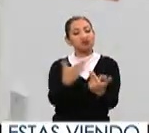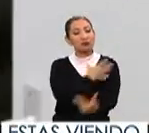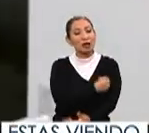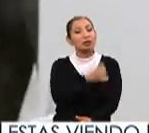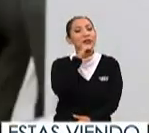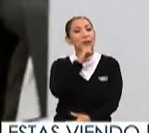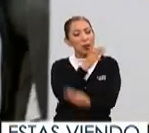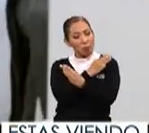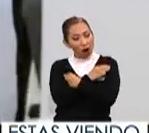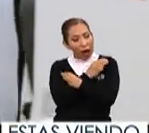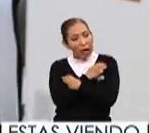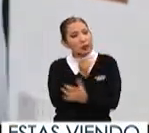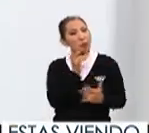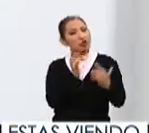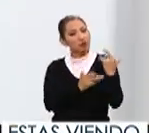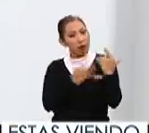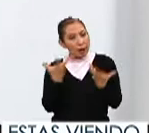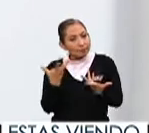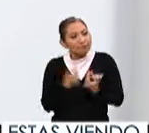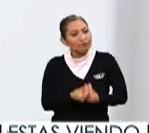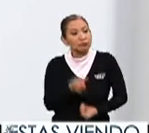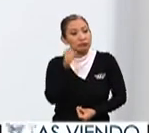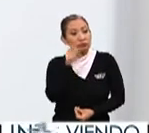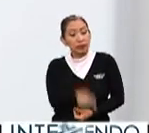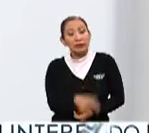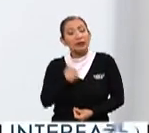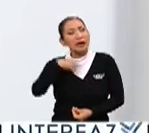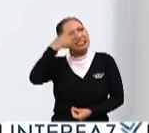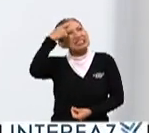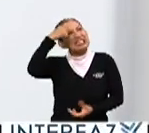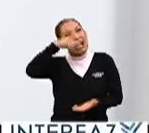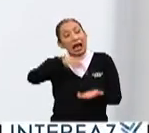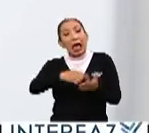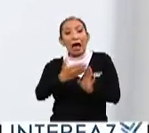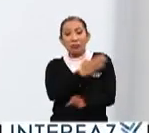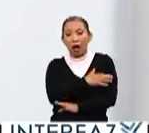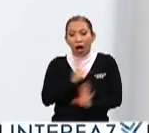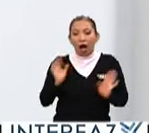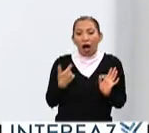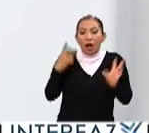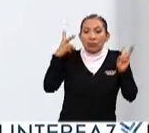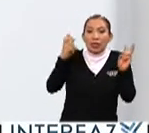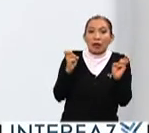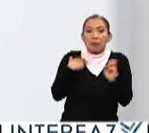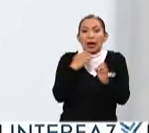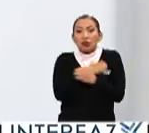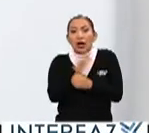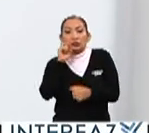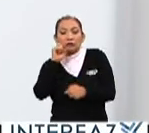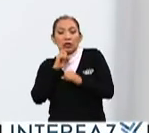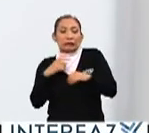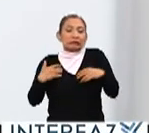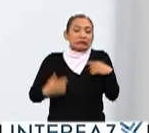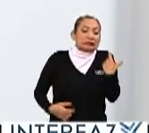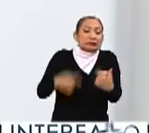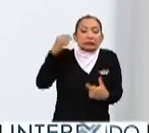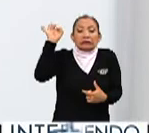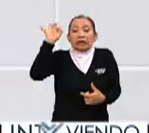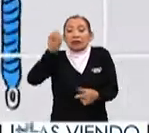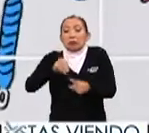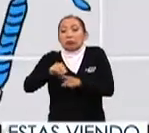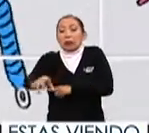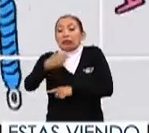también morales y emocionales. Se tiende a pensar que traer a la luz el tema de educación sexual puede